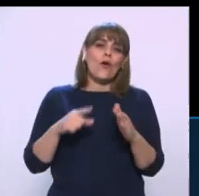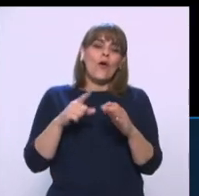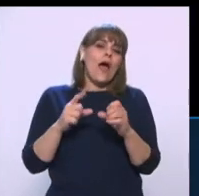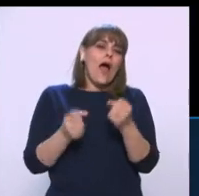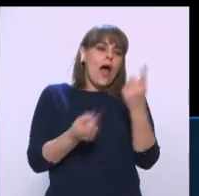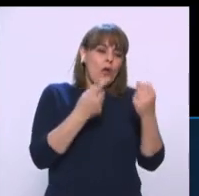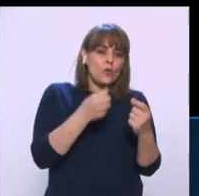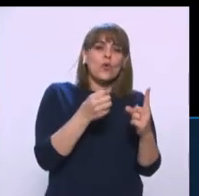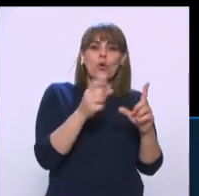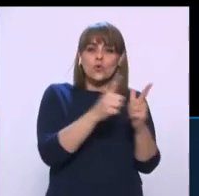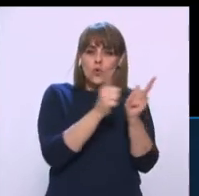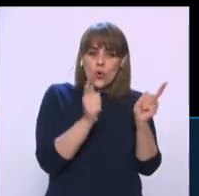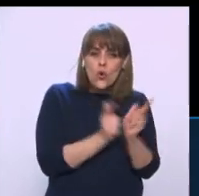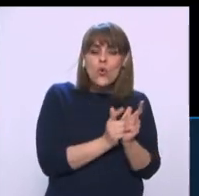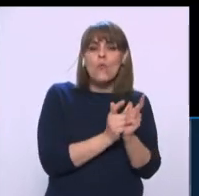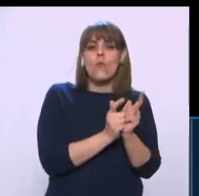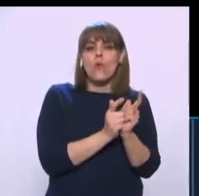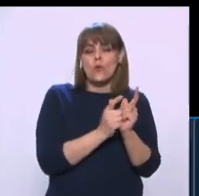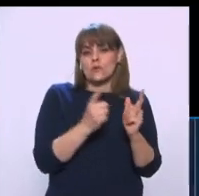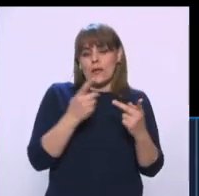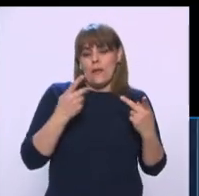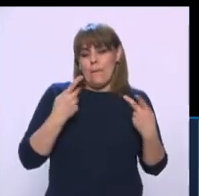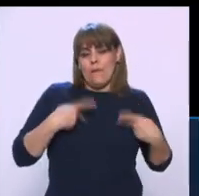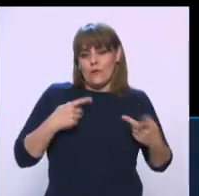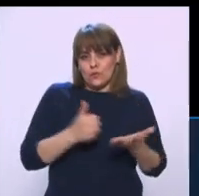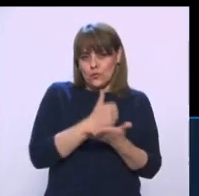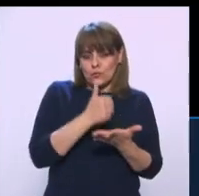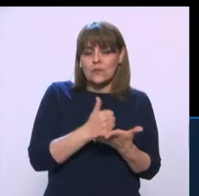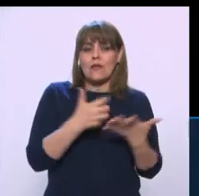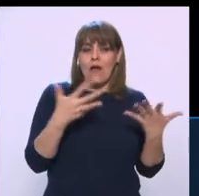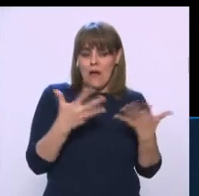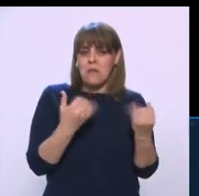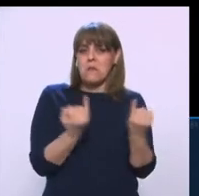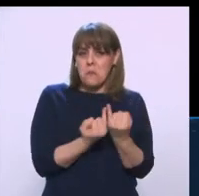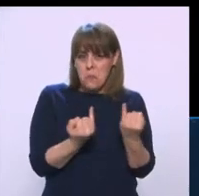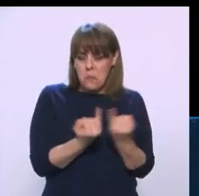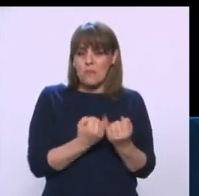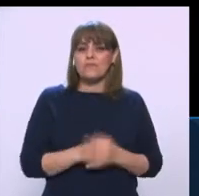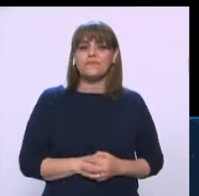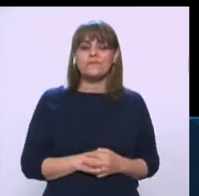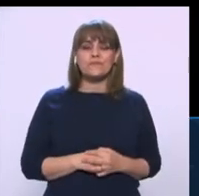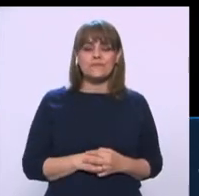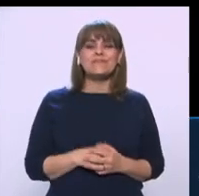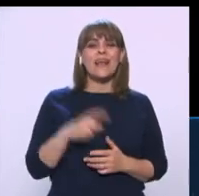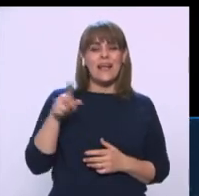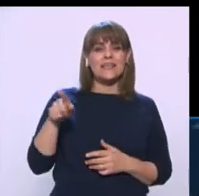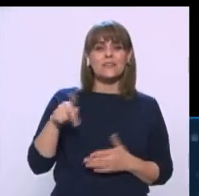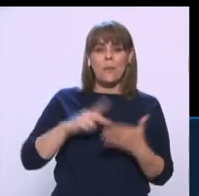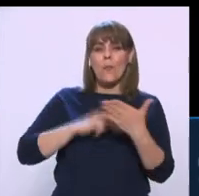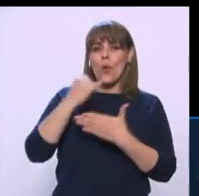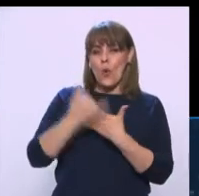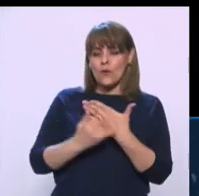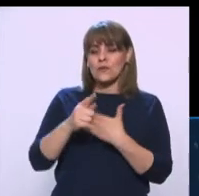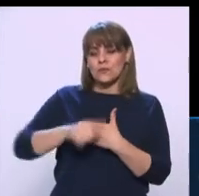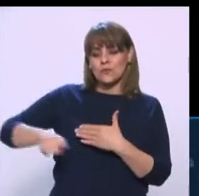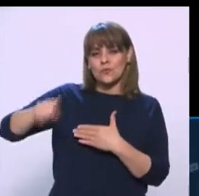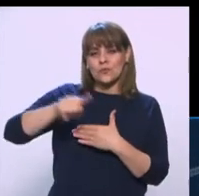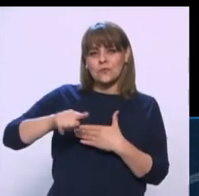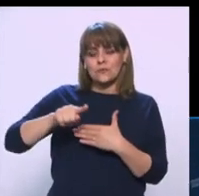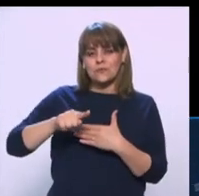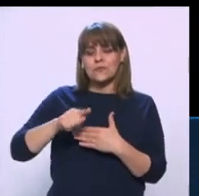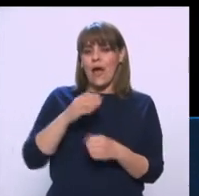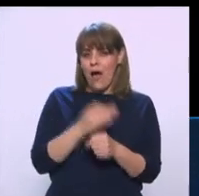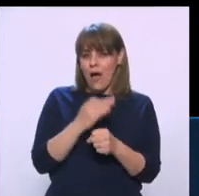organizaciones civiles. Sí, Juan, es una de esas políticas que en este